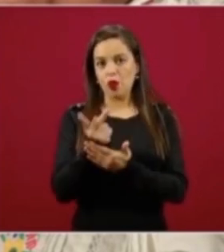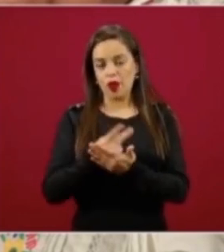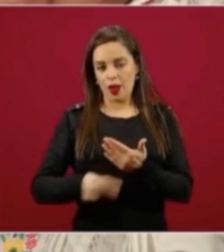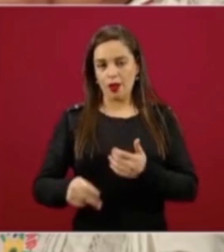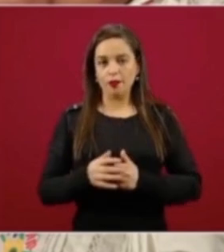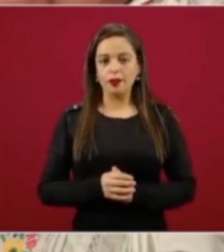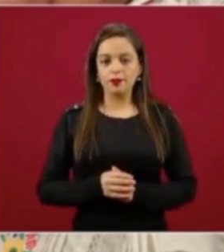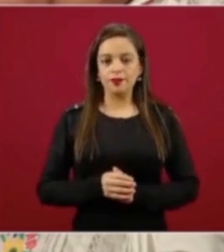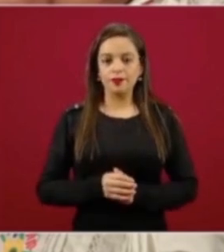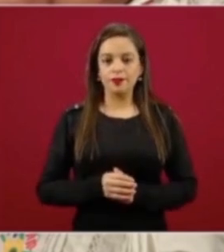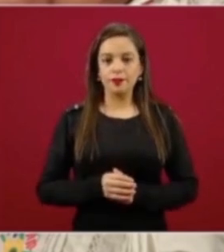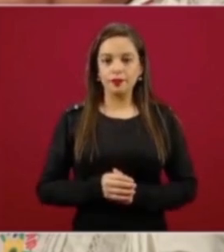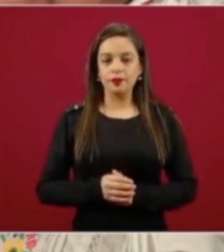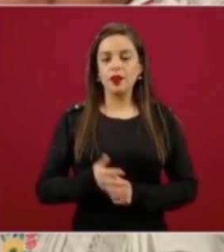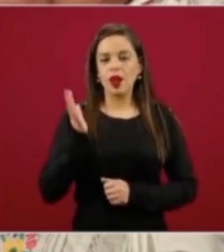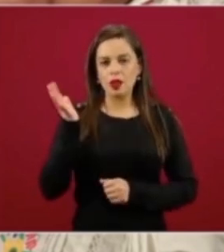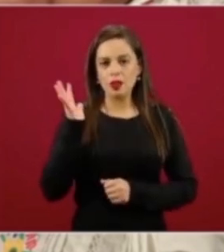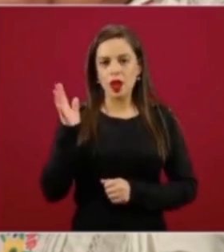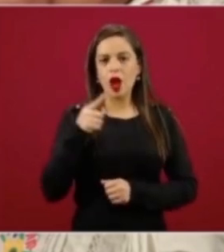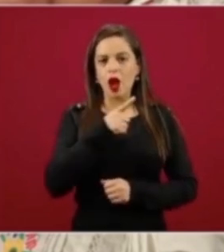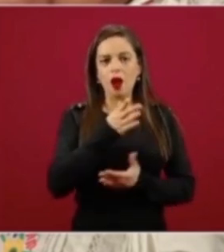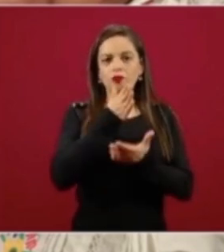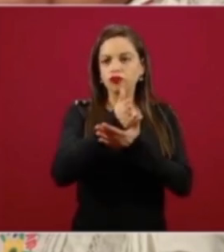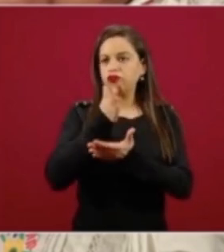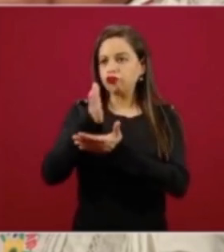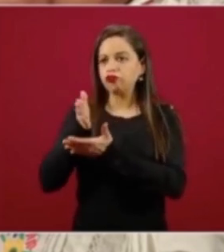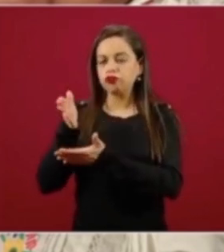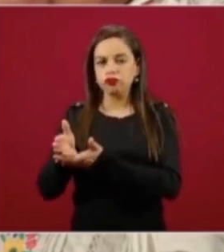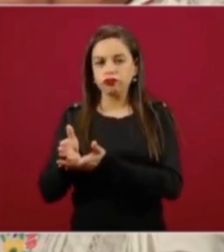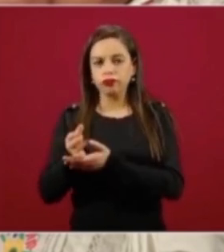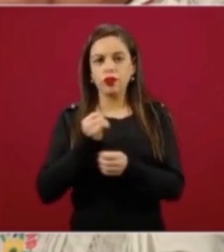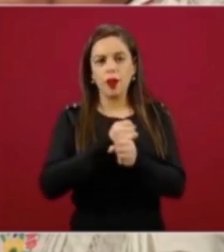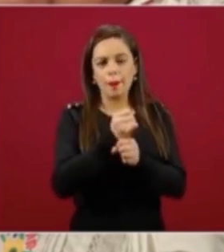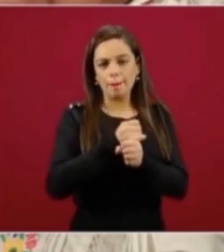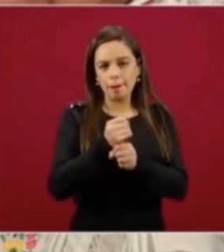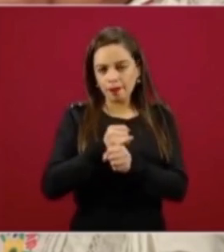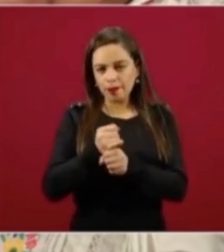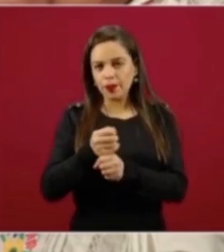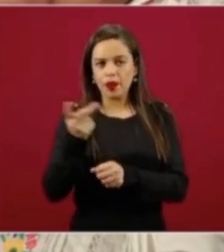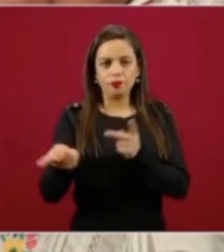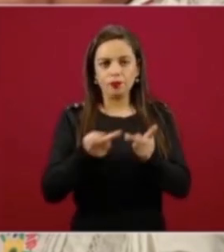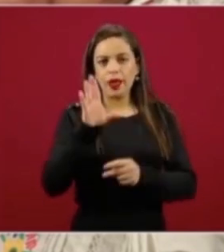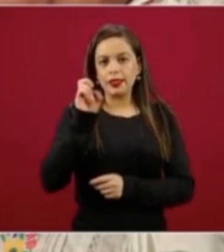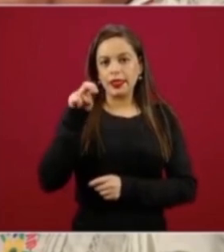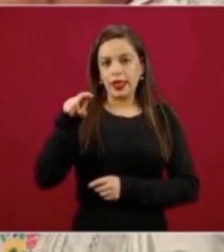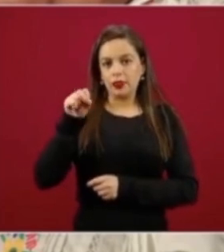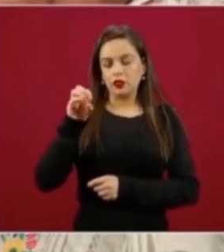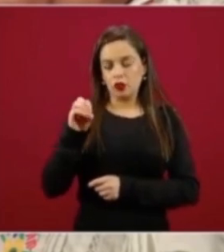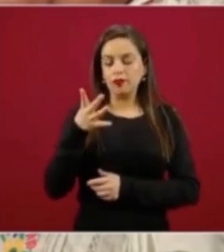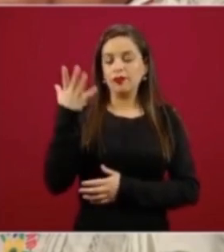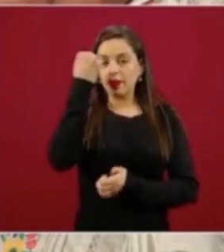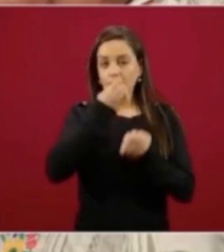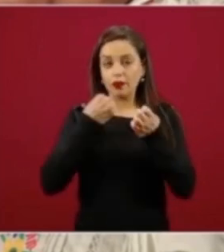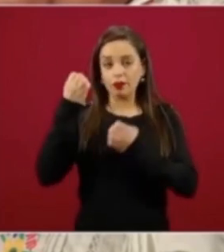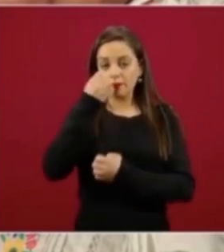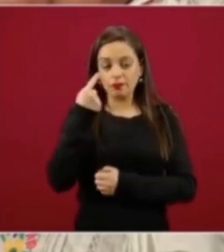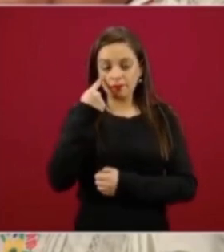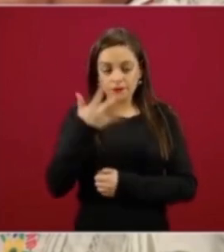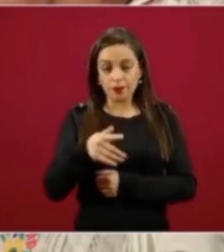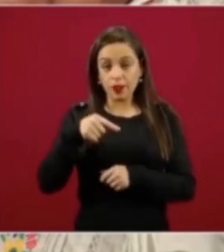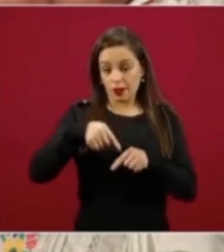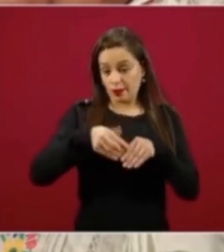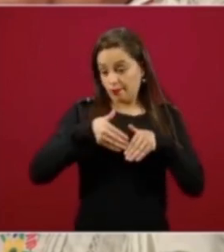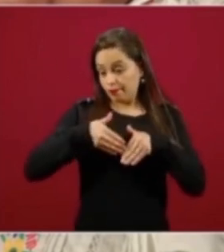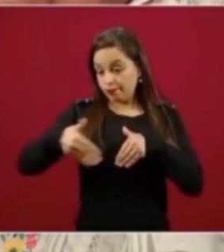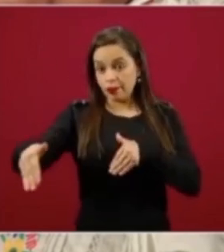tenemos hecho nuestro censo, vamos a hacer una validación para irlos incorporando de aquí a diciembre